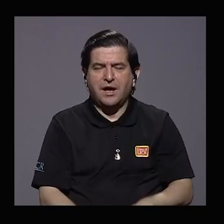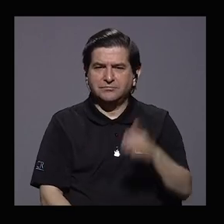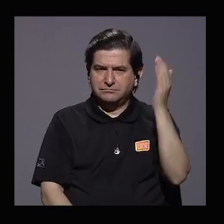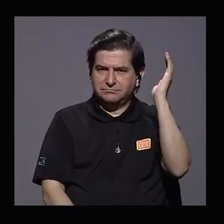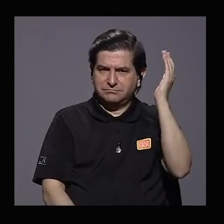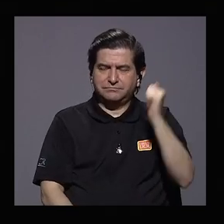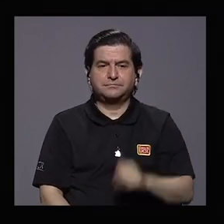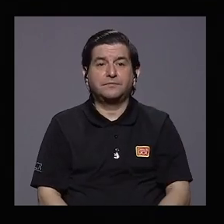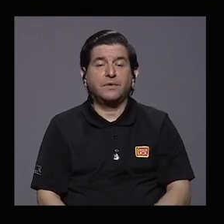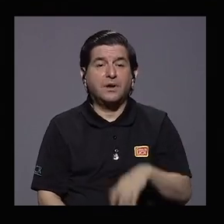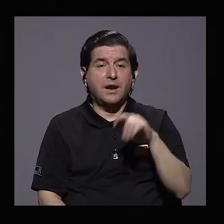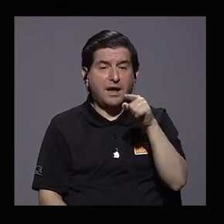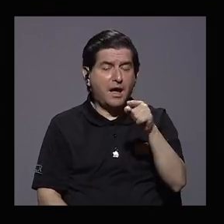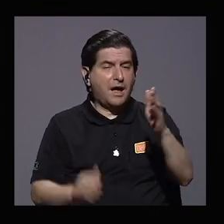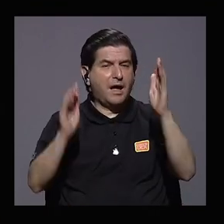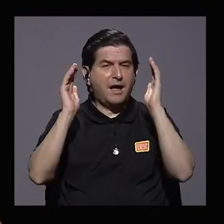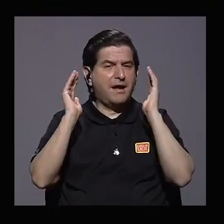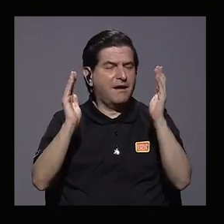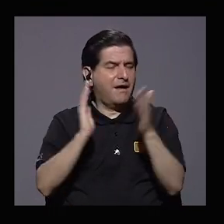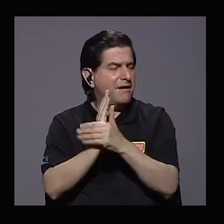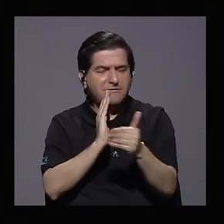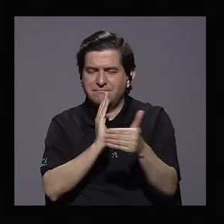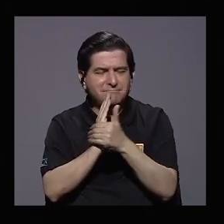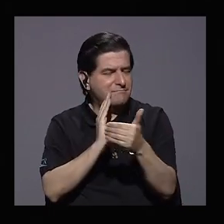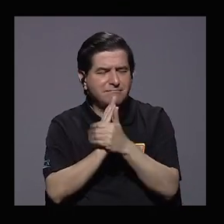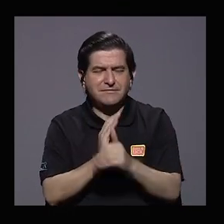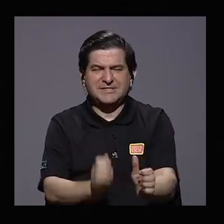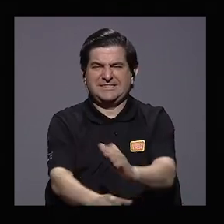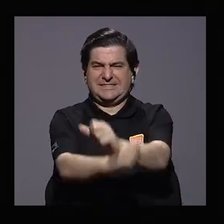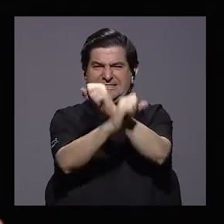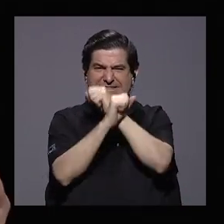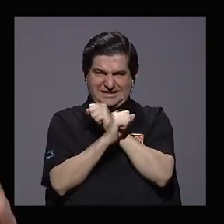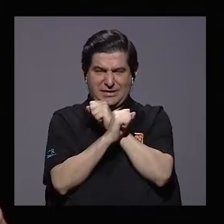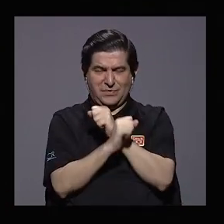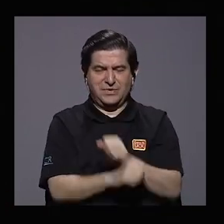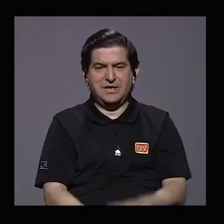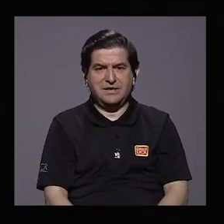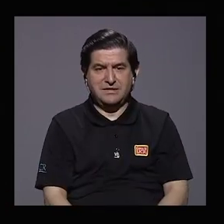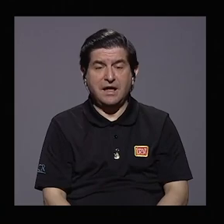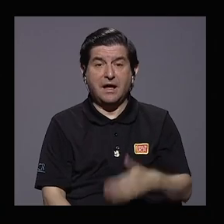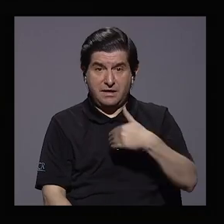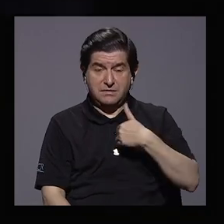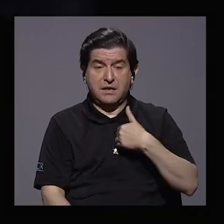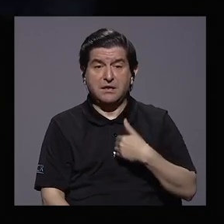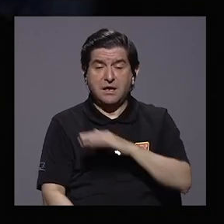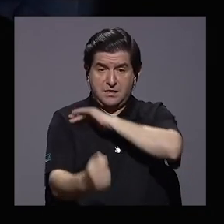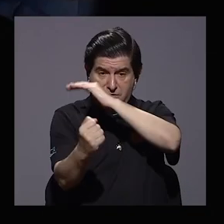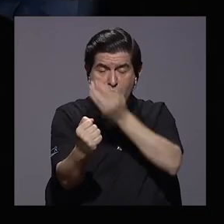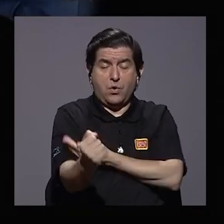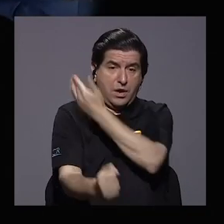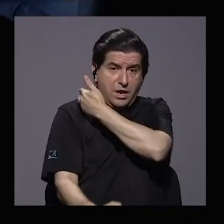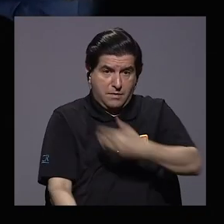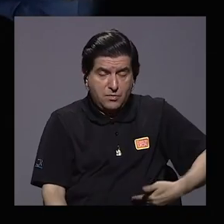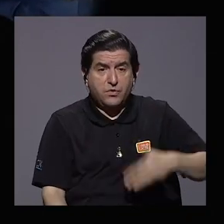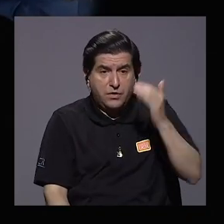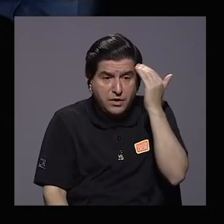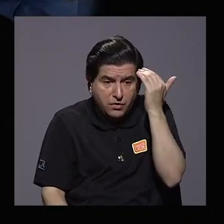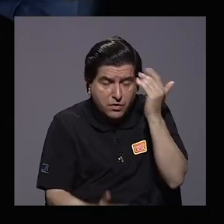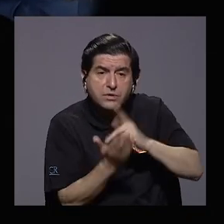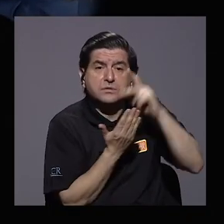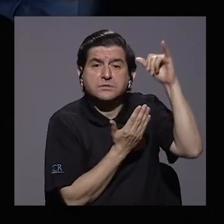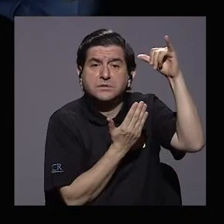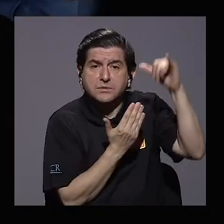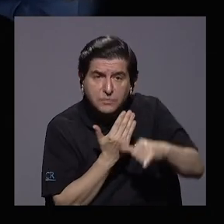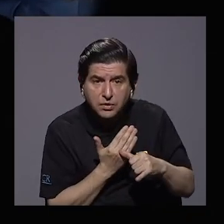forma. Dice que existe una enorme incapacidad para garantizar, siendo potestad inclusive del Ejecutivo, tener conocimiento de los